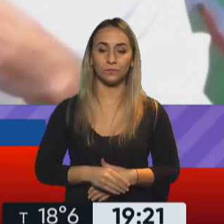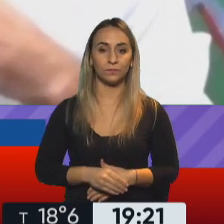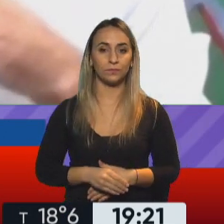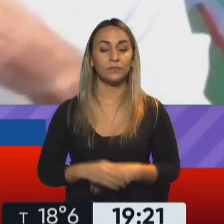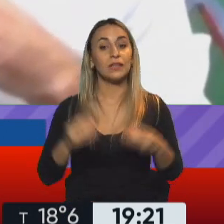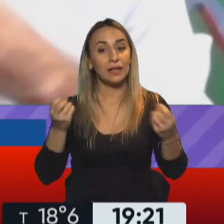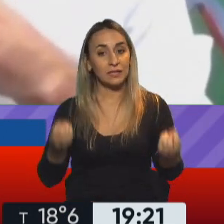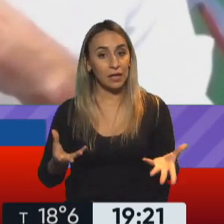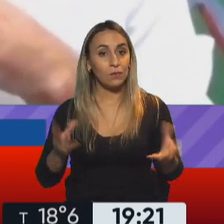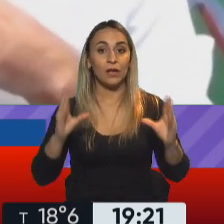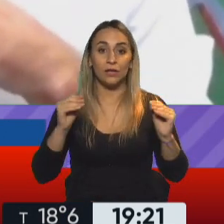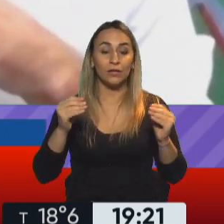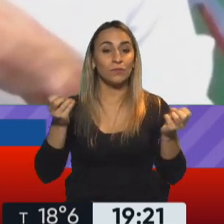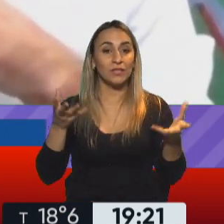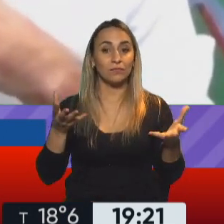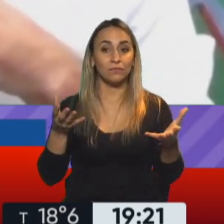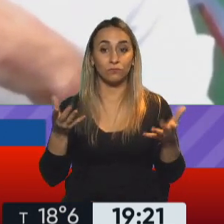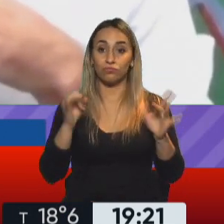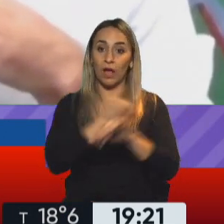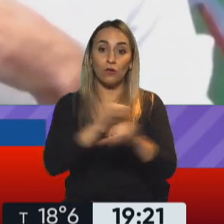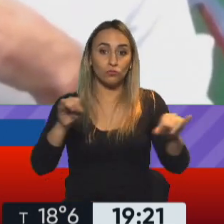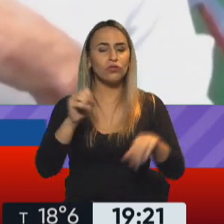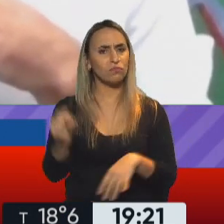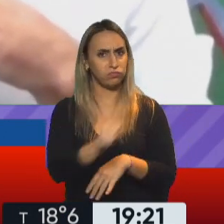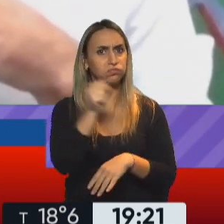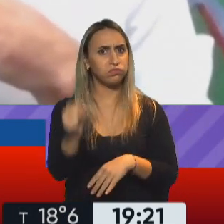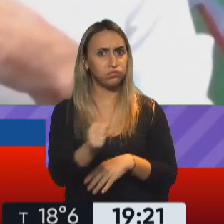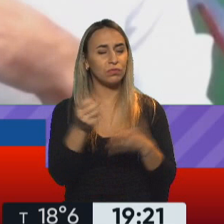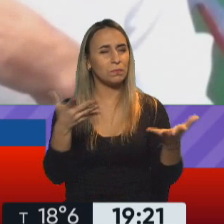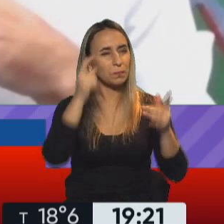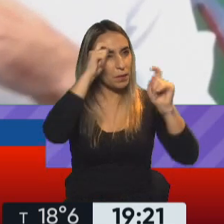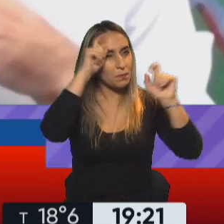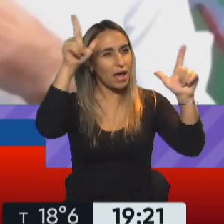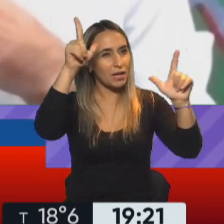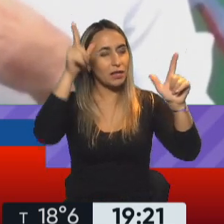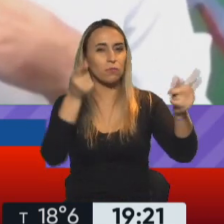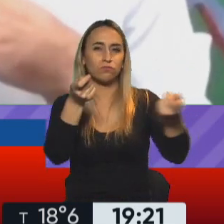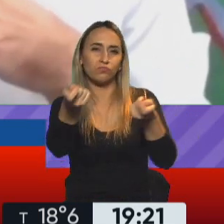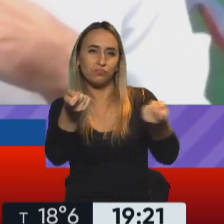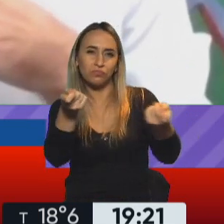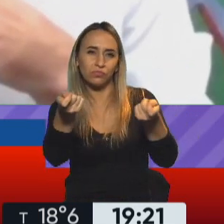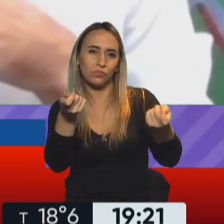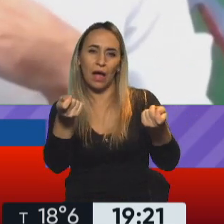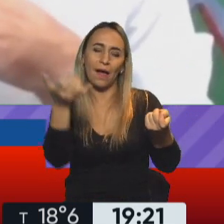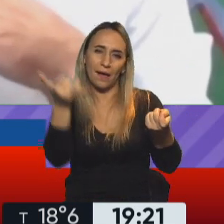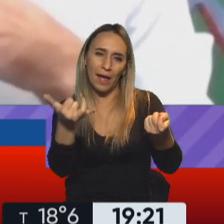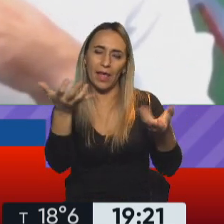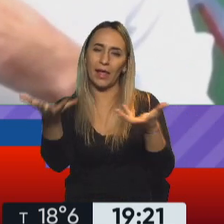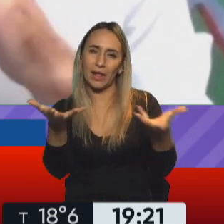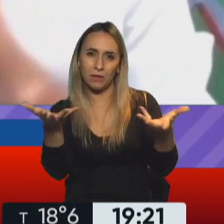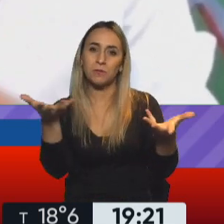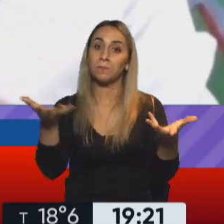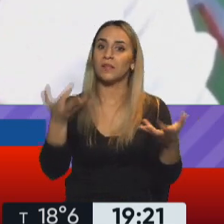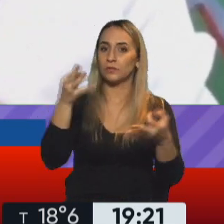¿Qué tal? Buenas noches, ¿cómo están? Bueno, un anuncio muy importante, ¿no? Imagino las negociaciones de fondo, la provincia debe haber hablado con varios